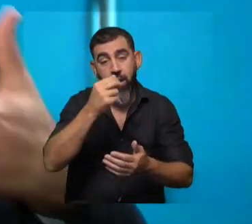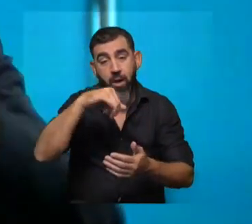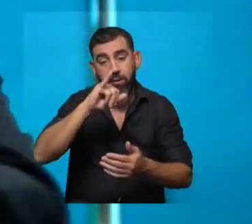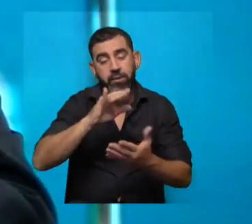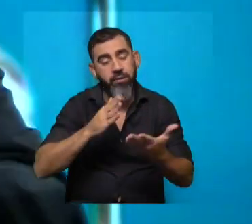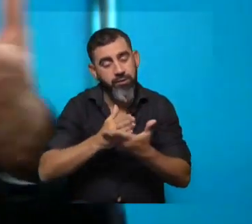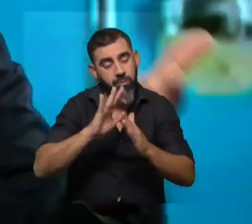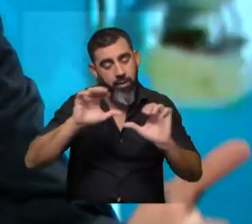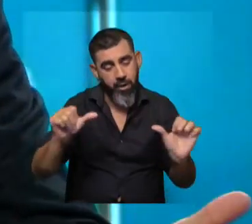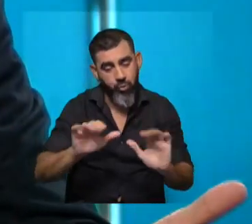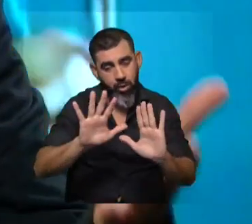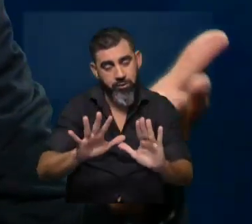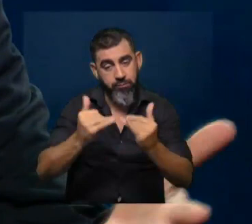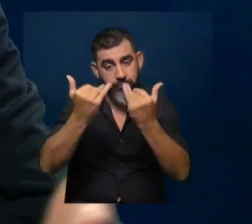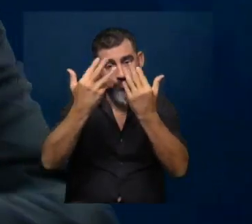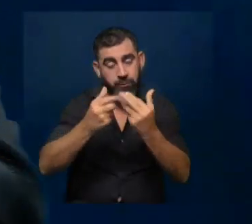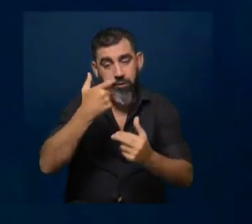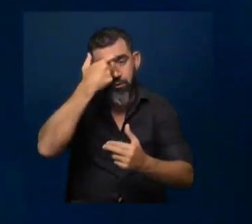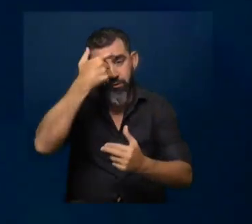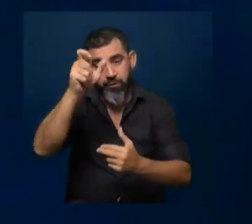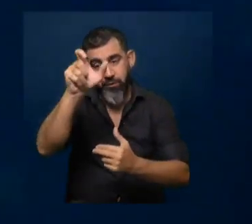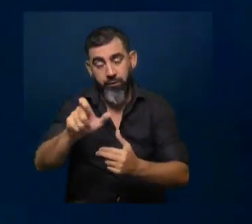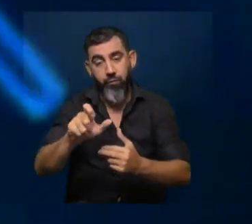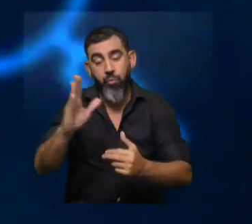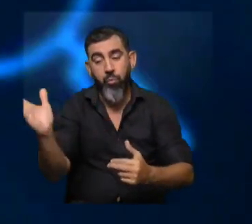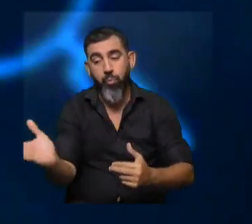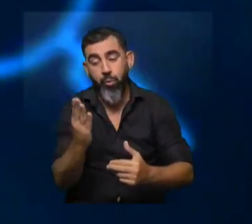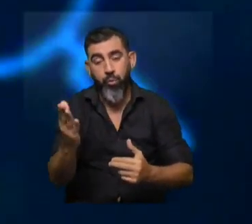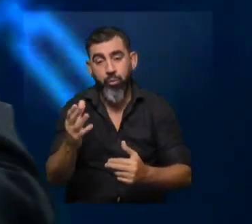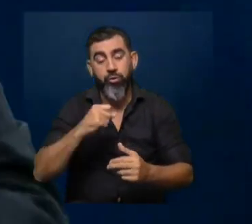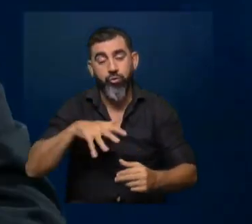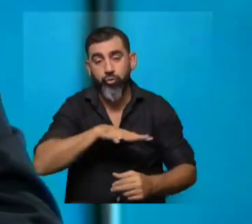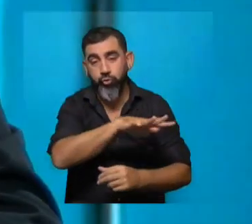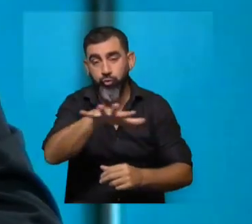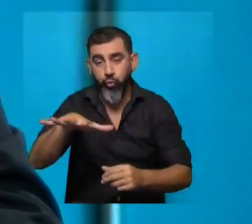siempre, articular entre los científicos y el sector productivo y el sector social.